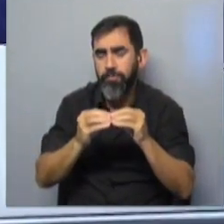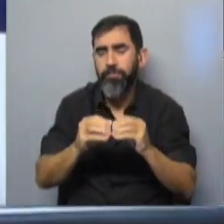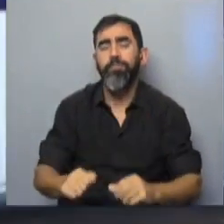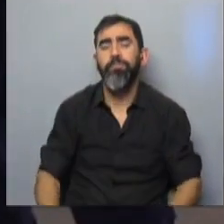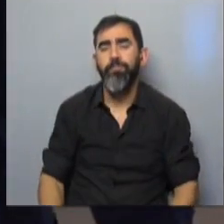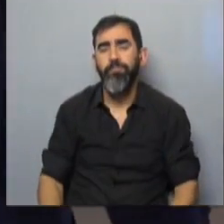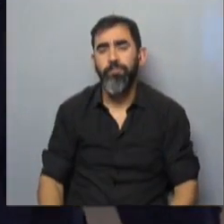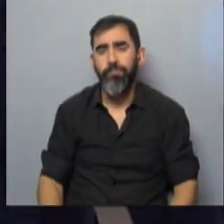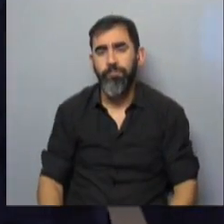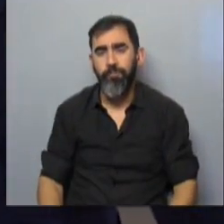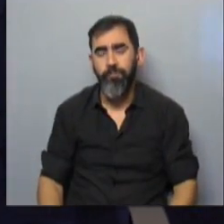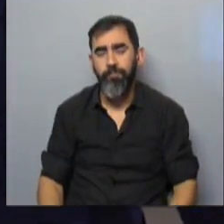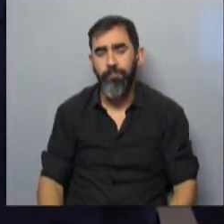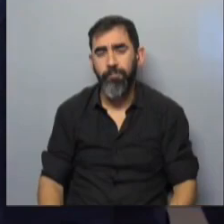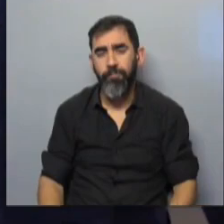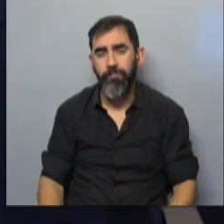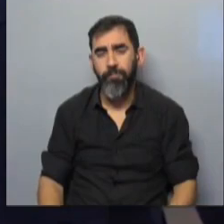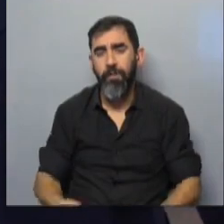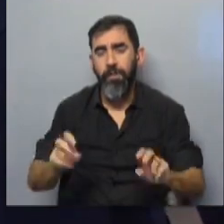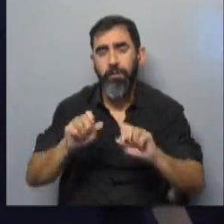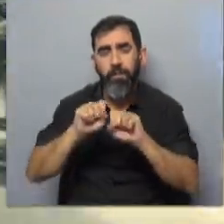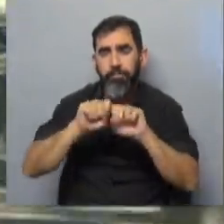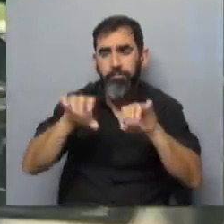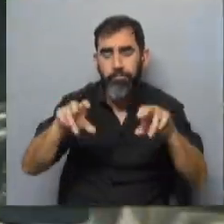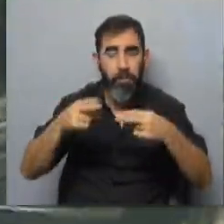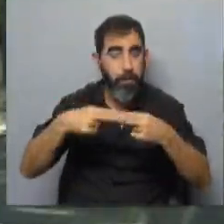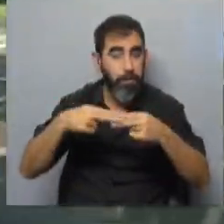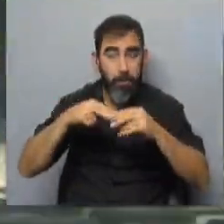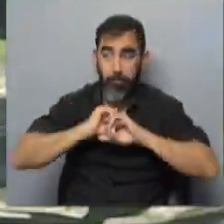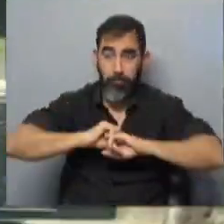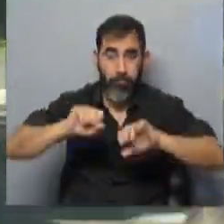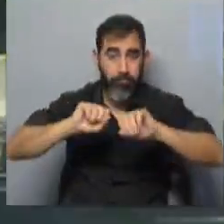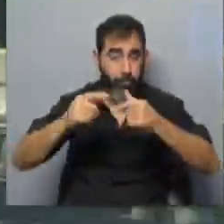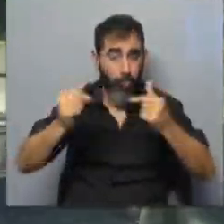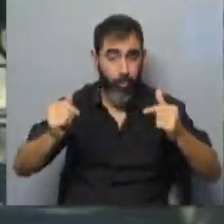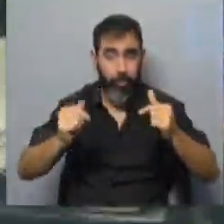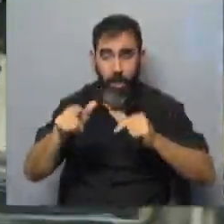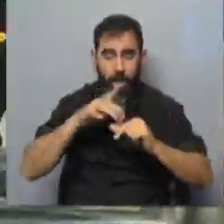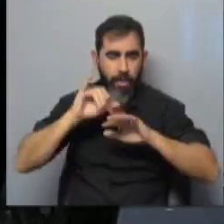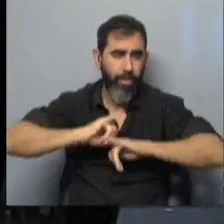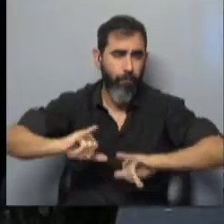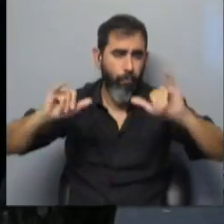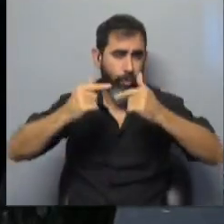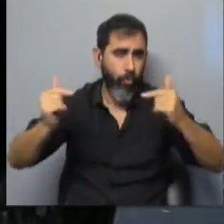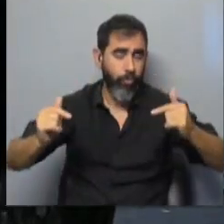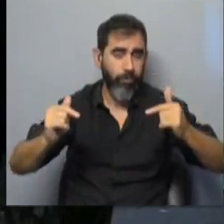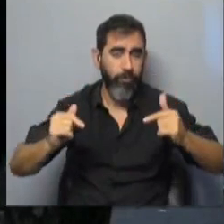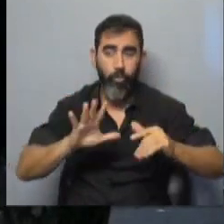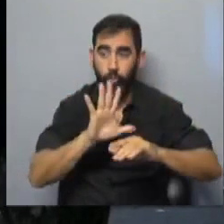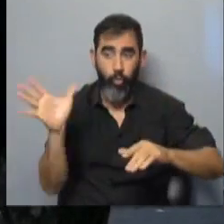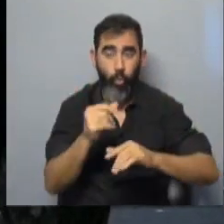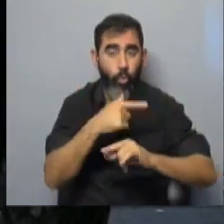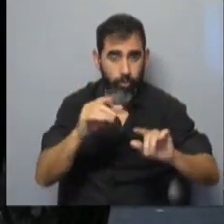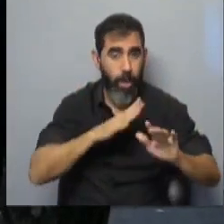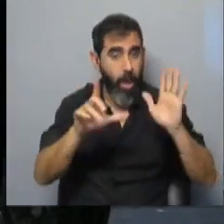expresiones en las redes sociales, que es por donde hoy mayoritariamente se difunden las cosas, todas expresiones